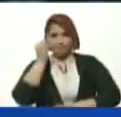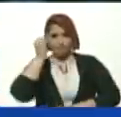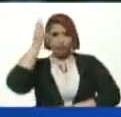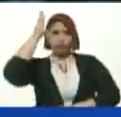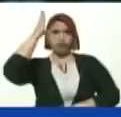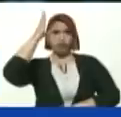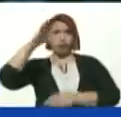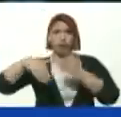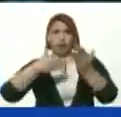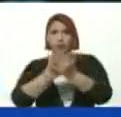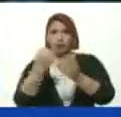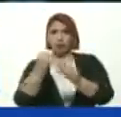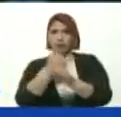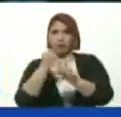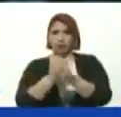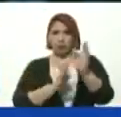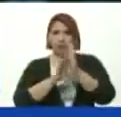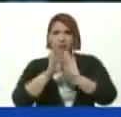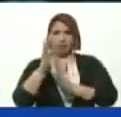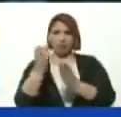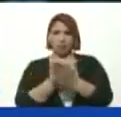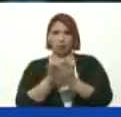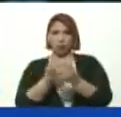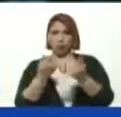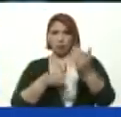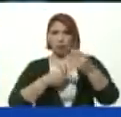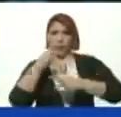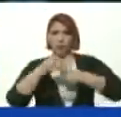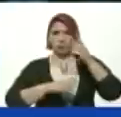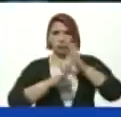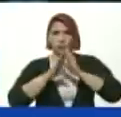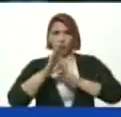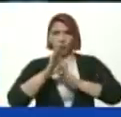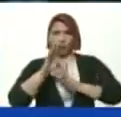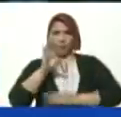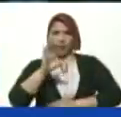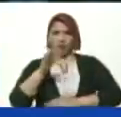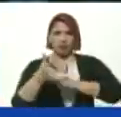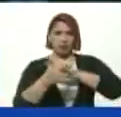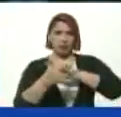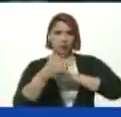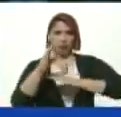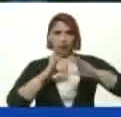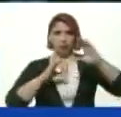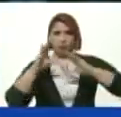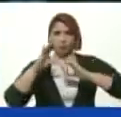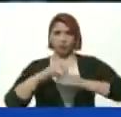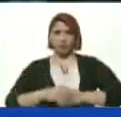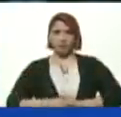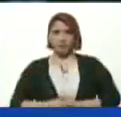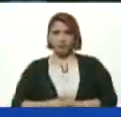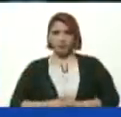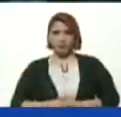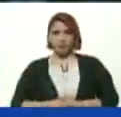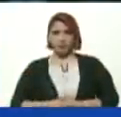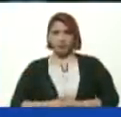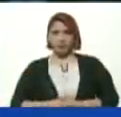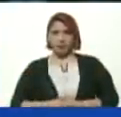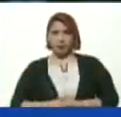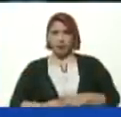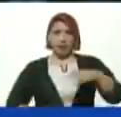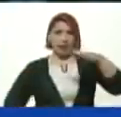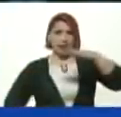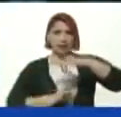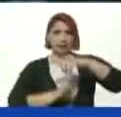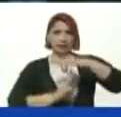Al trabajo Del desarrollo Económico Productivo Del país Tecnológico Científico Y en el INSEC En el Instituto